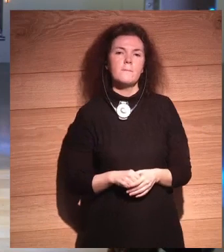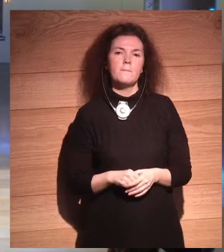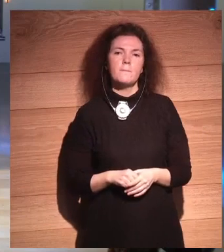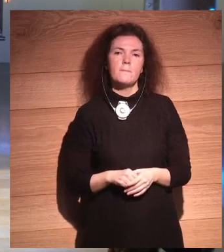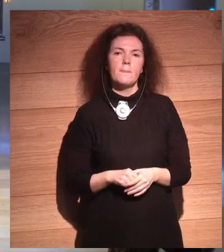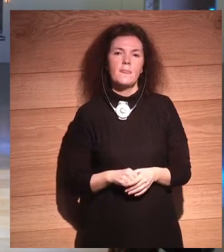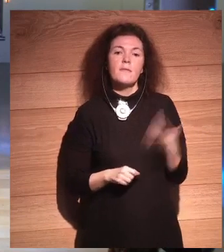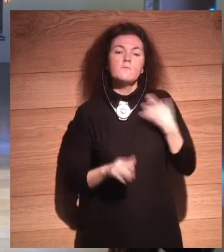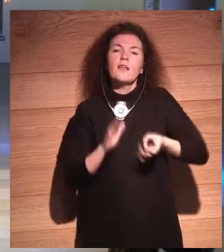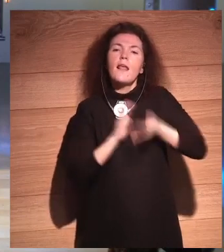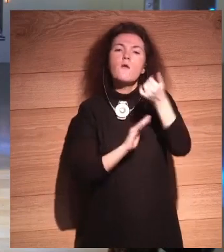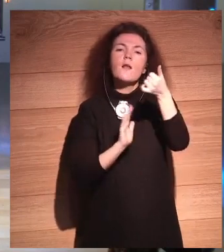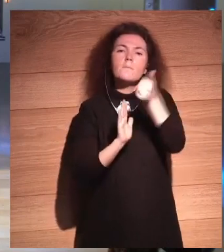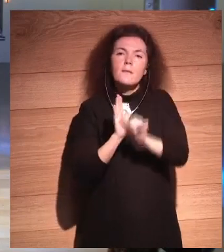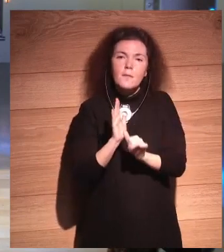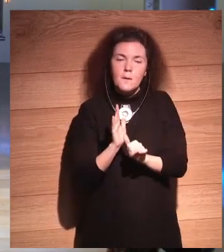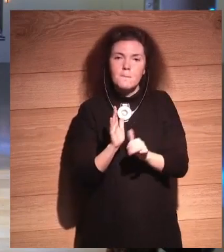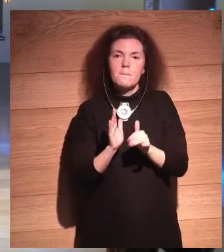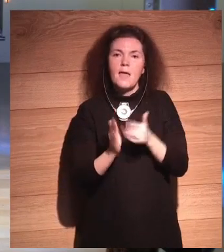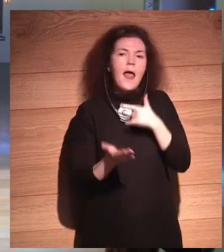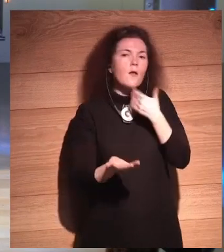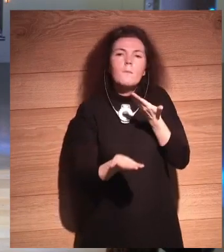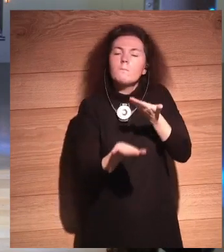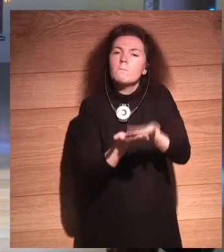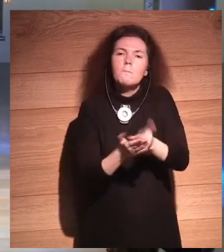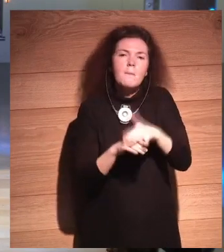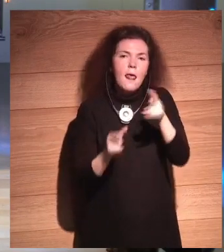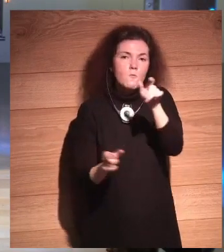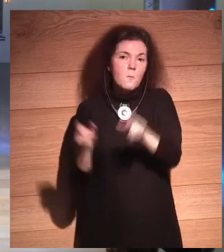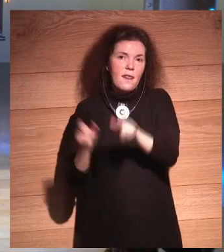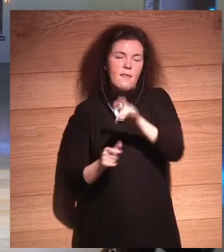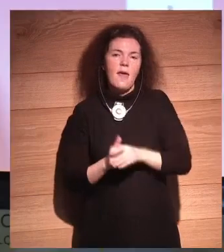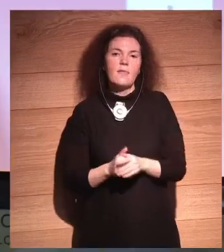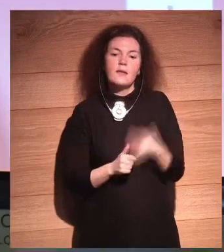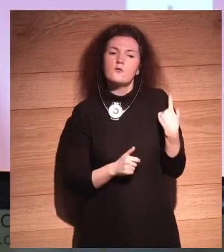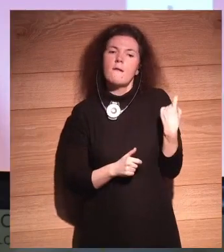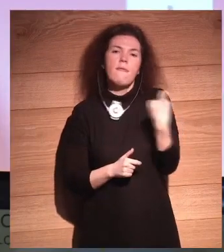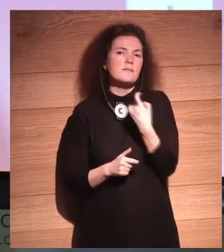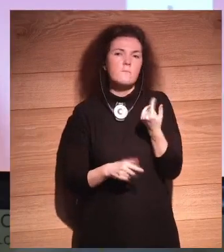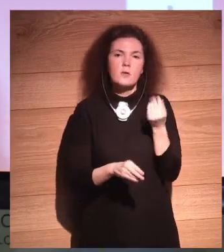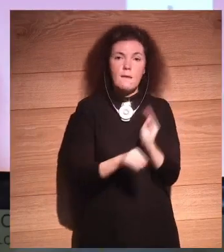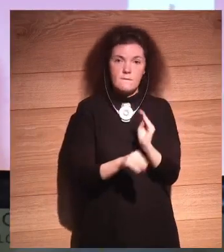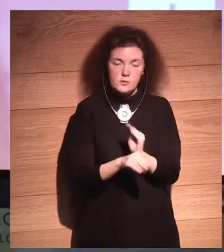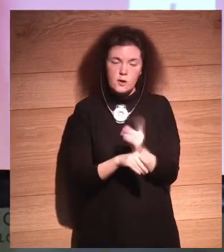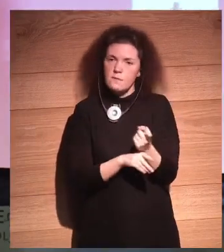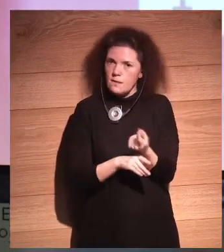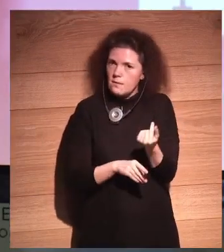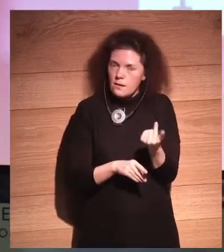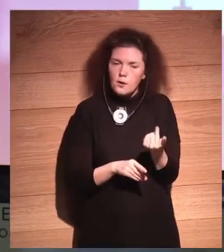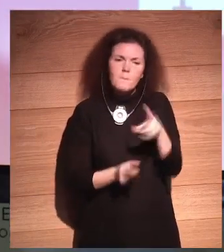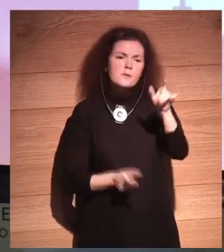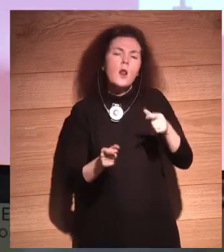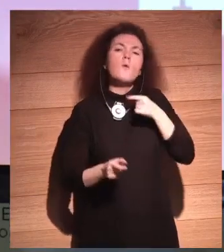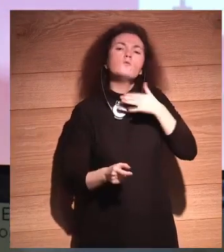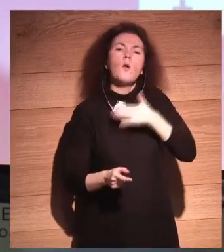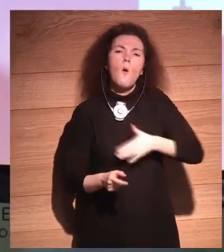Un API para la humanidad. Una protección para la humanidad. Esto necesita unas inversiones, necesita el dinero, a todo el mundo le gusta